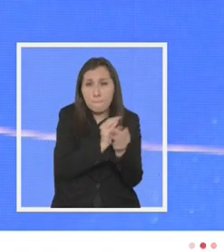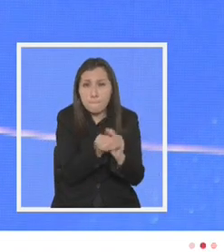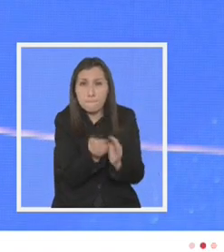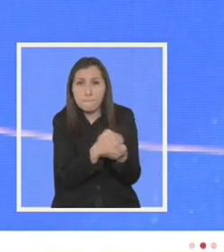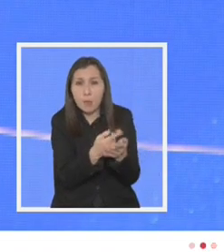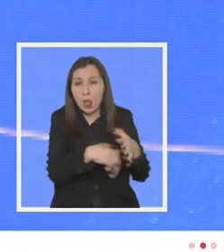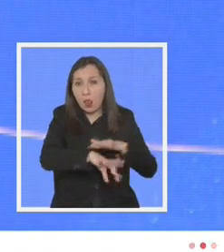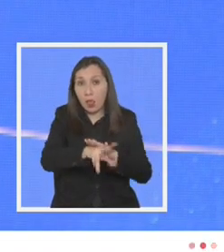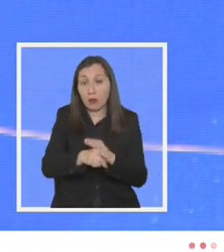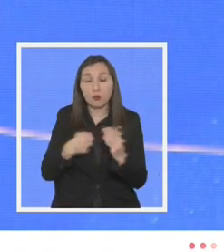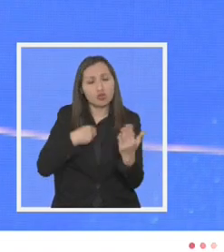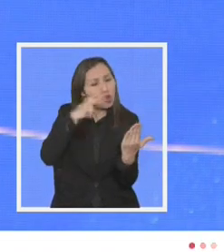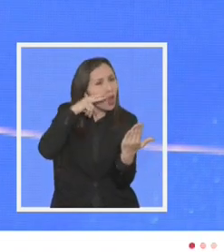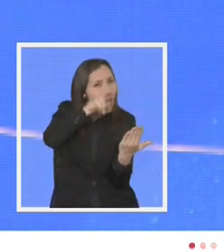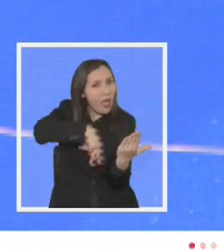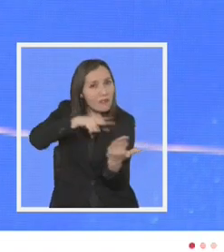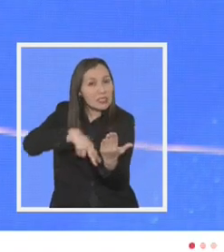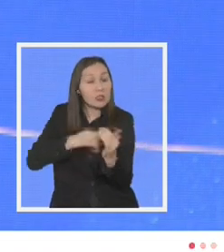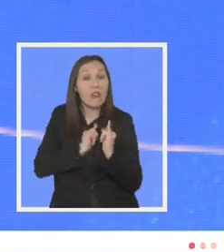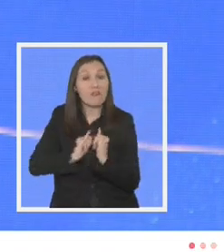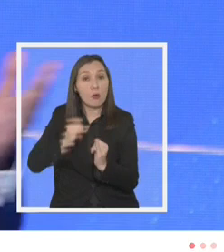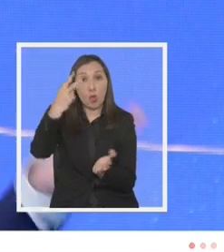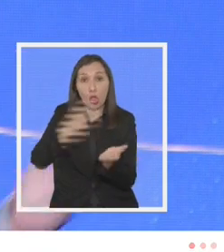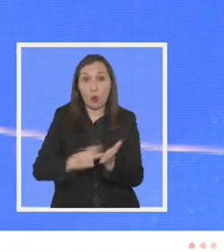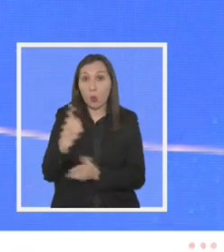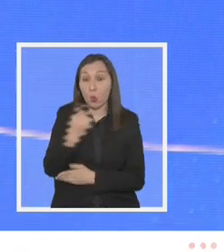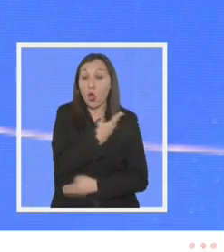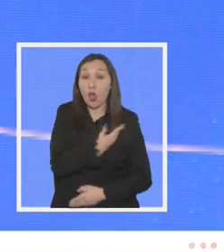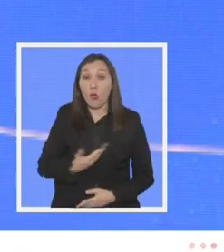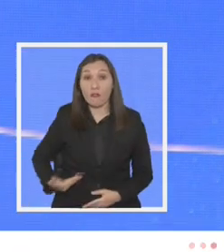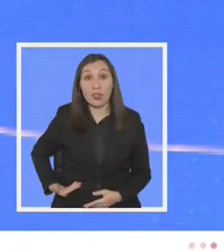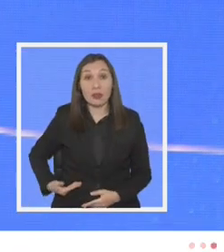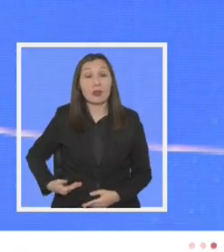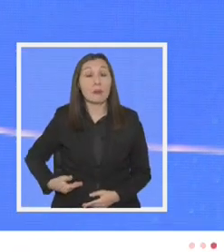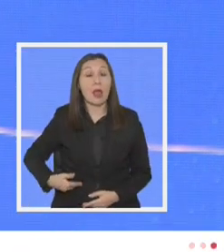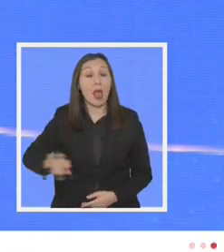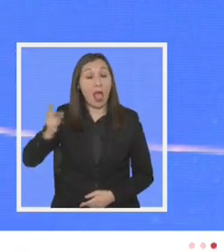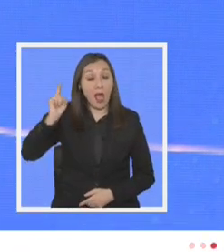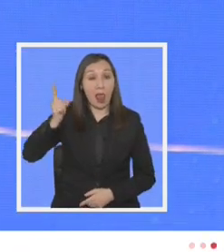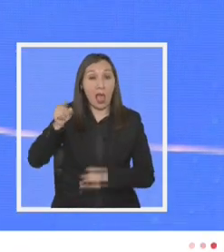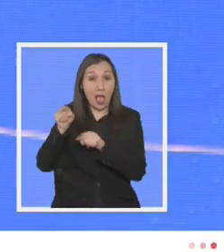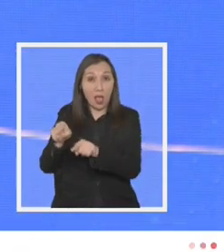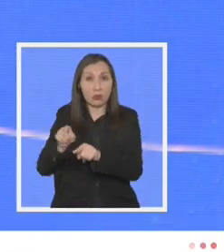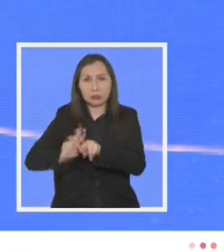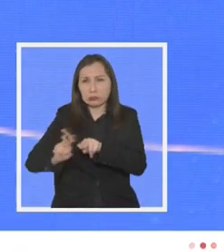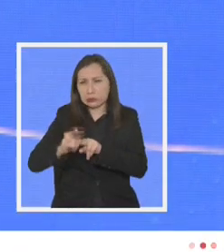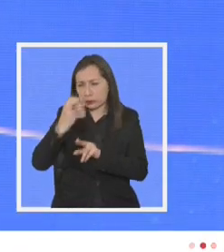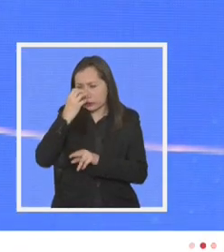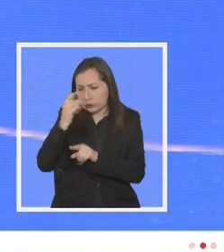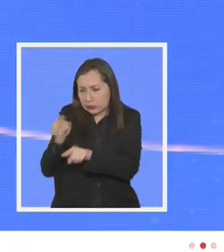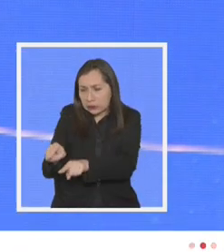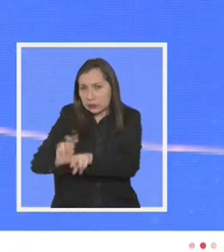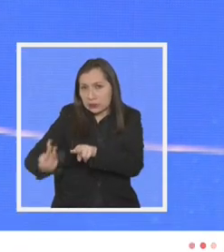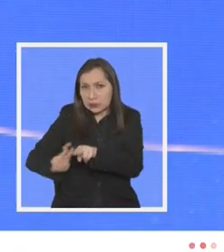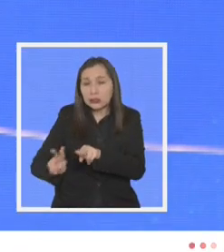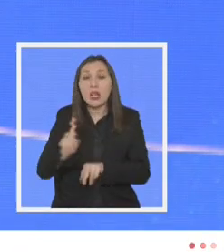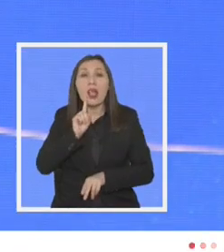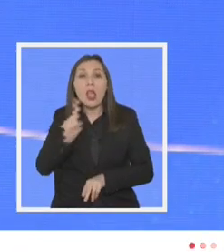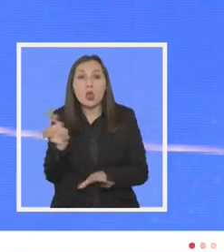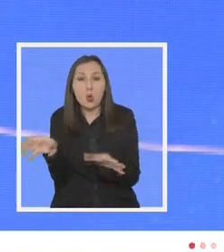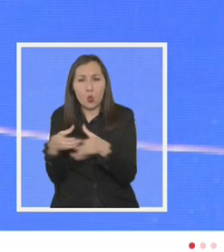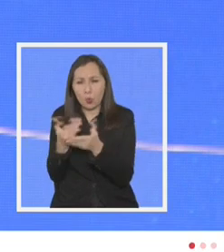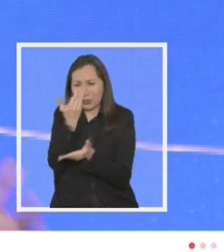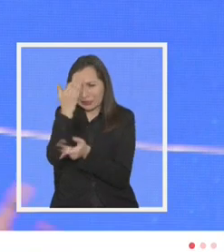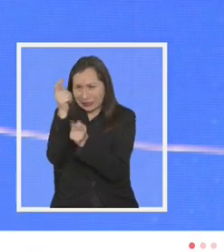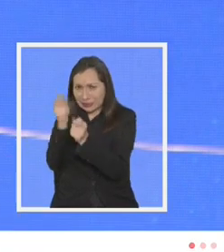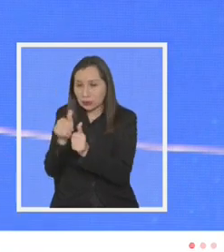revisando un informe que el año 2001 en el gobierno del presidente Lagos se realizó por parte de un grupo